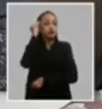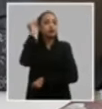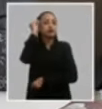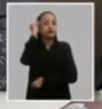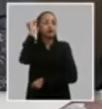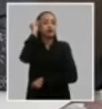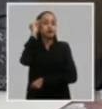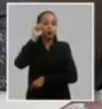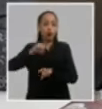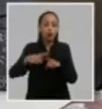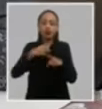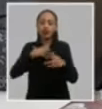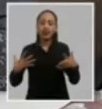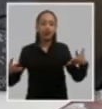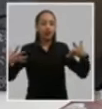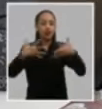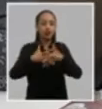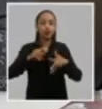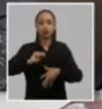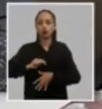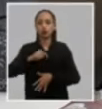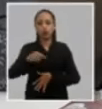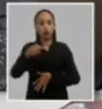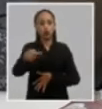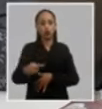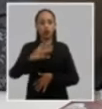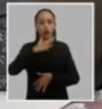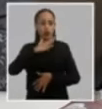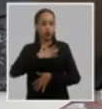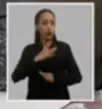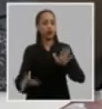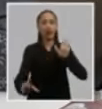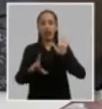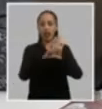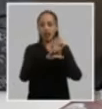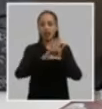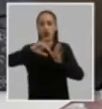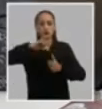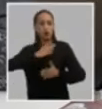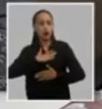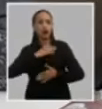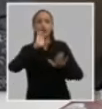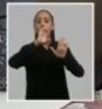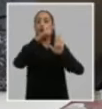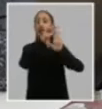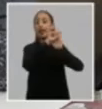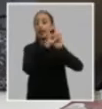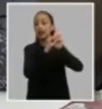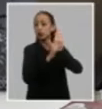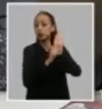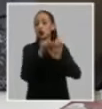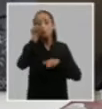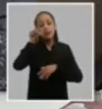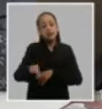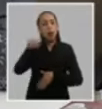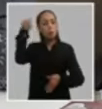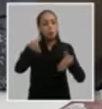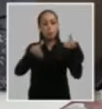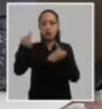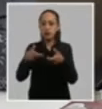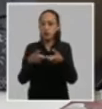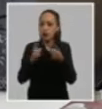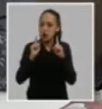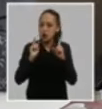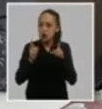un vínculo sistemático con nuestros reglamentos con nuestros estatutos participa en las reuniones